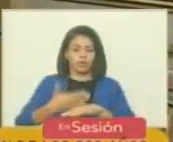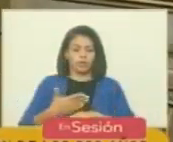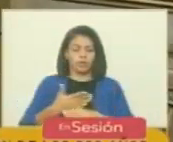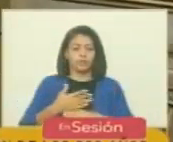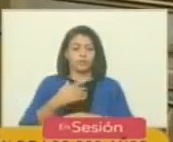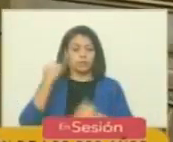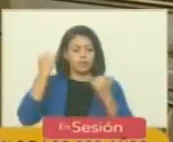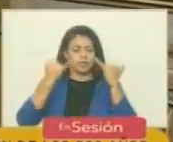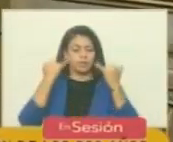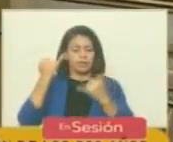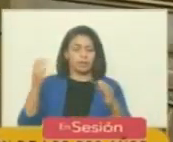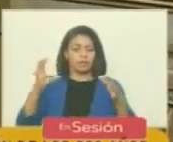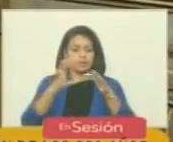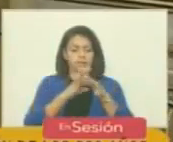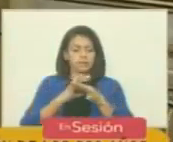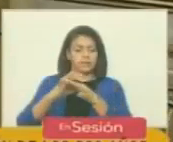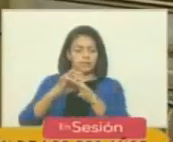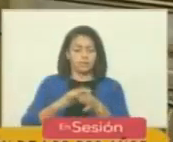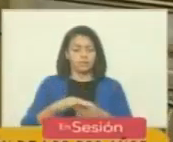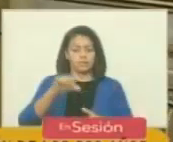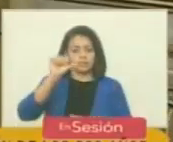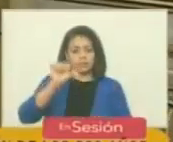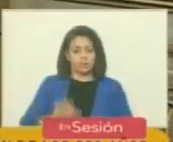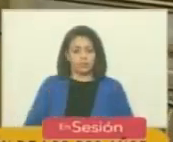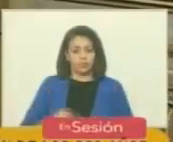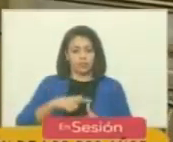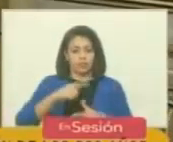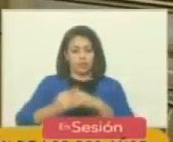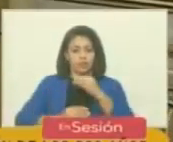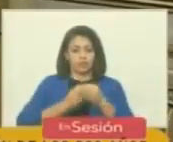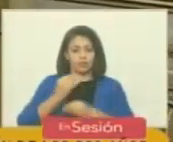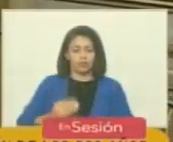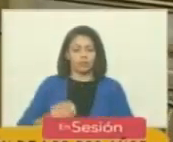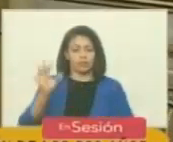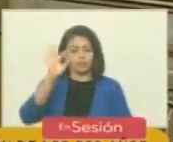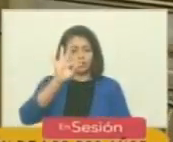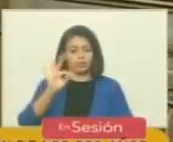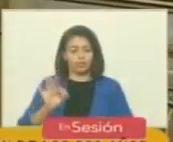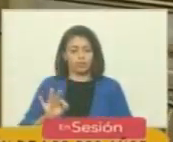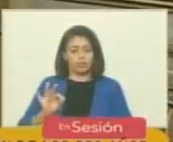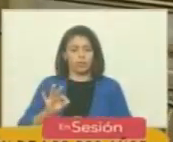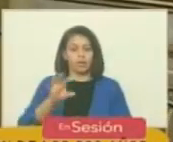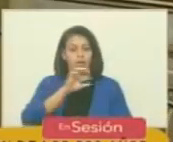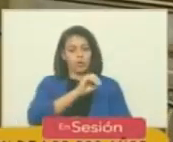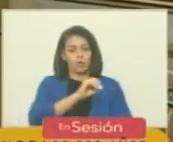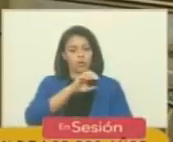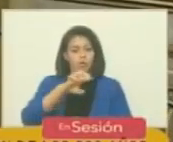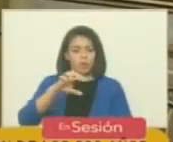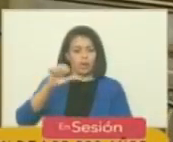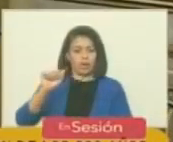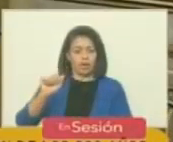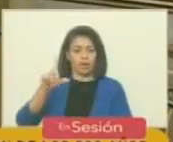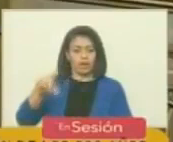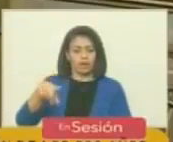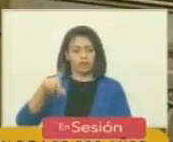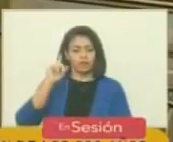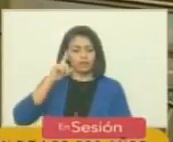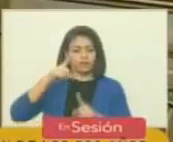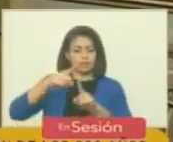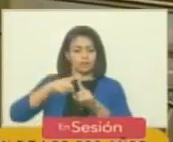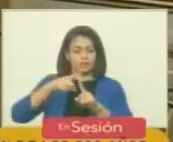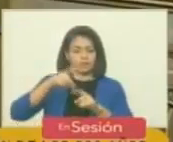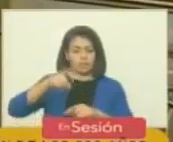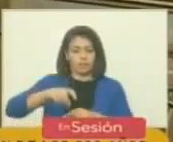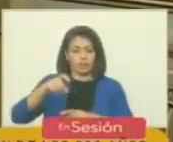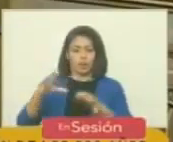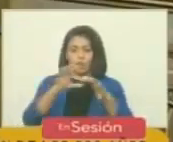planteamiento de la alianza de América del Sur y la creación de una federación de Estados Americanos con la necesidad actual